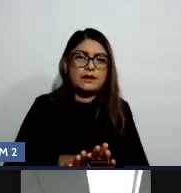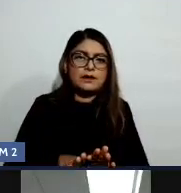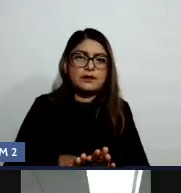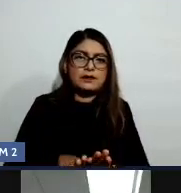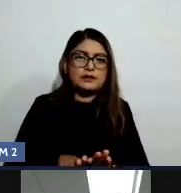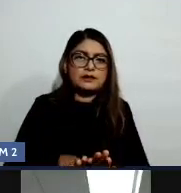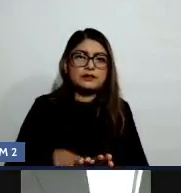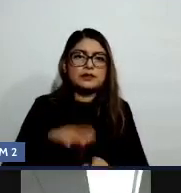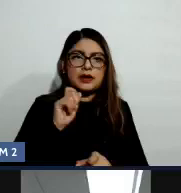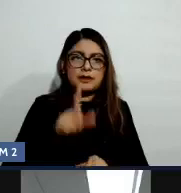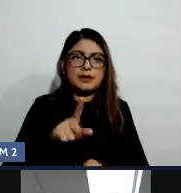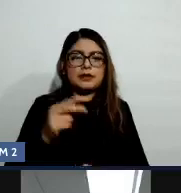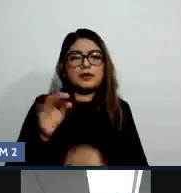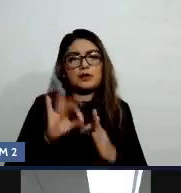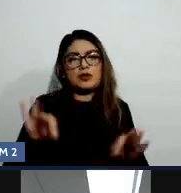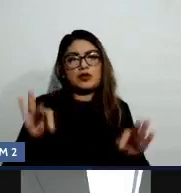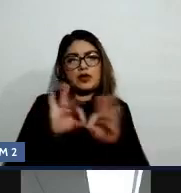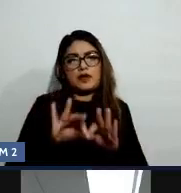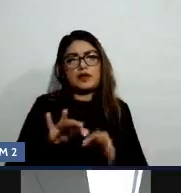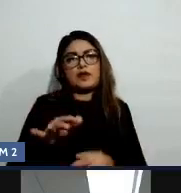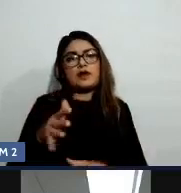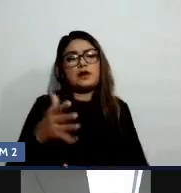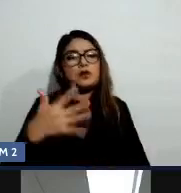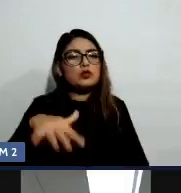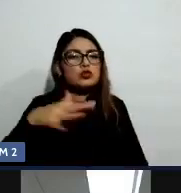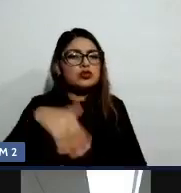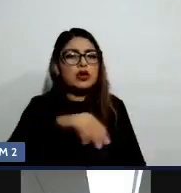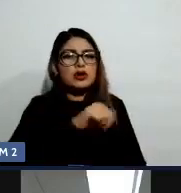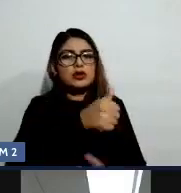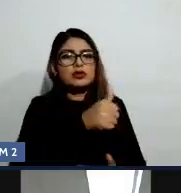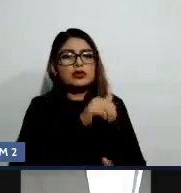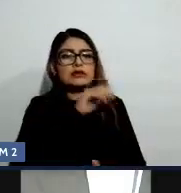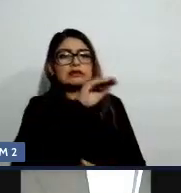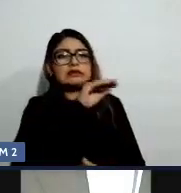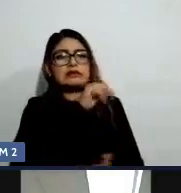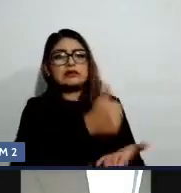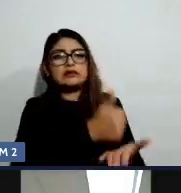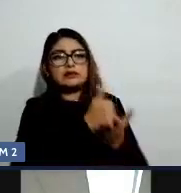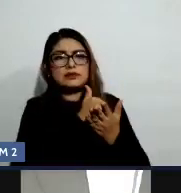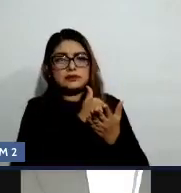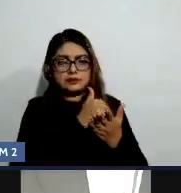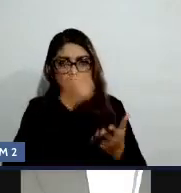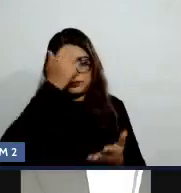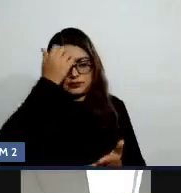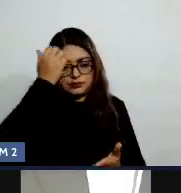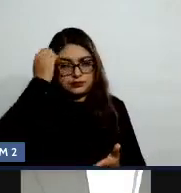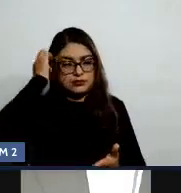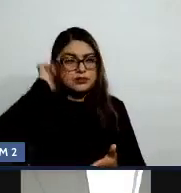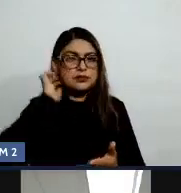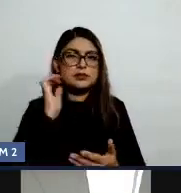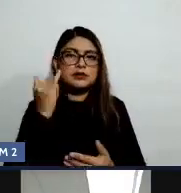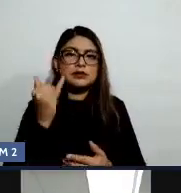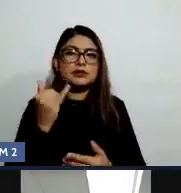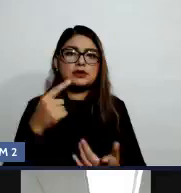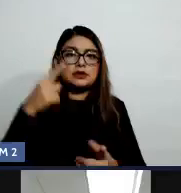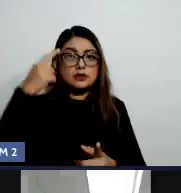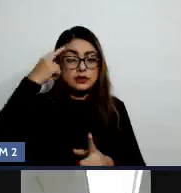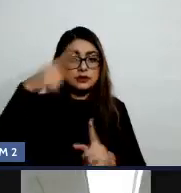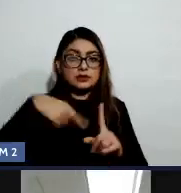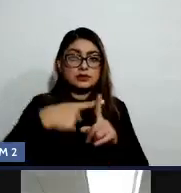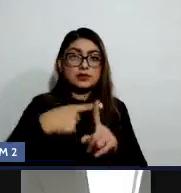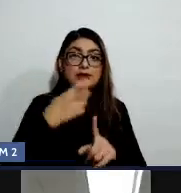ayuda, ¿no? Ser optimista, eso se contagia, lo podemos transmitir a otras personas.